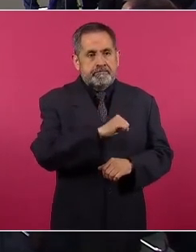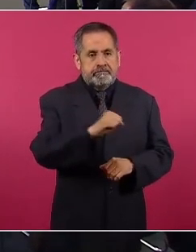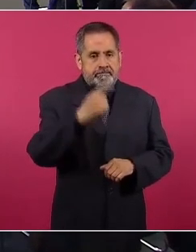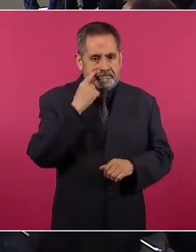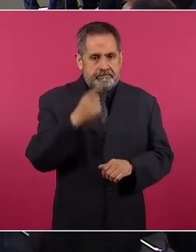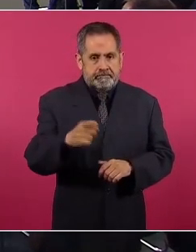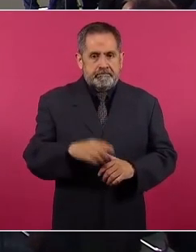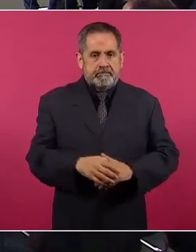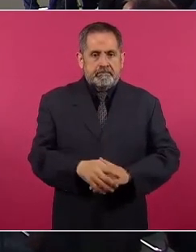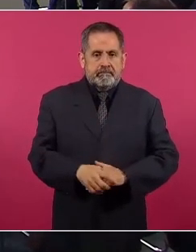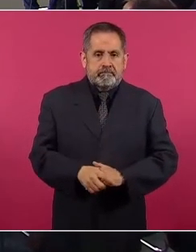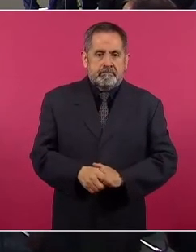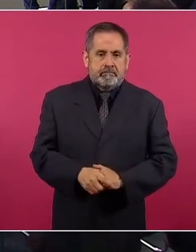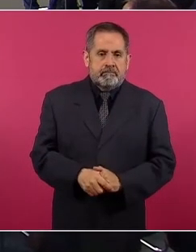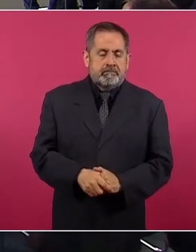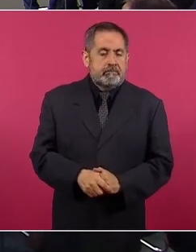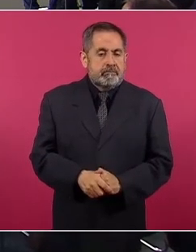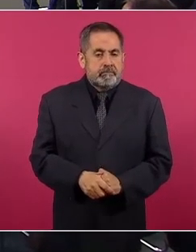Sí.